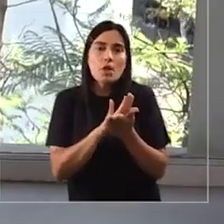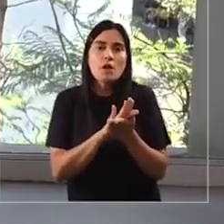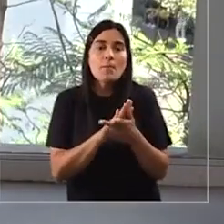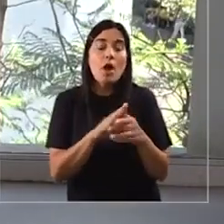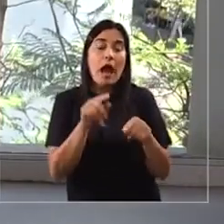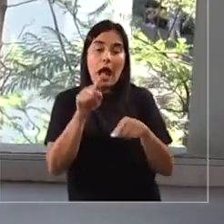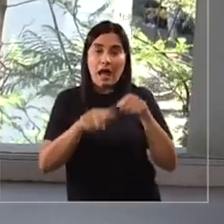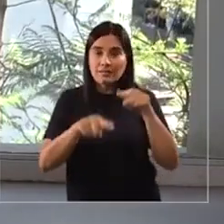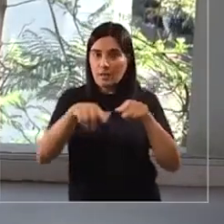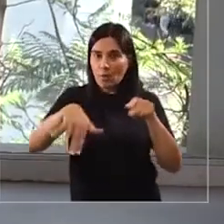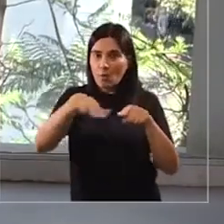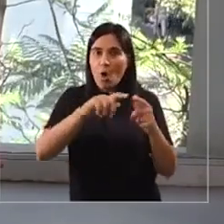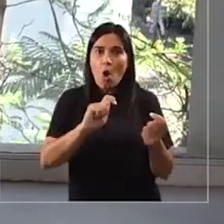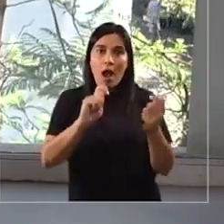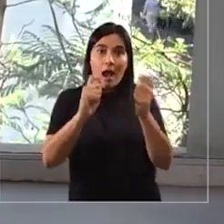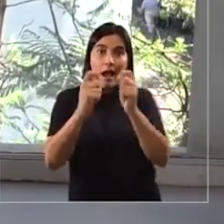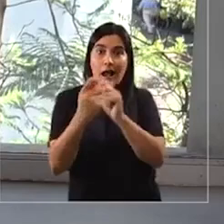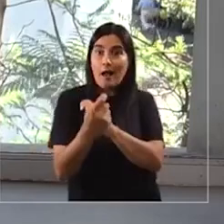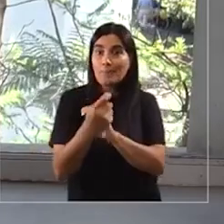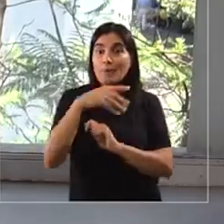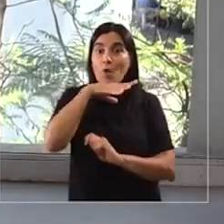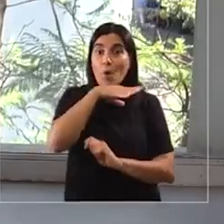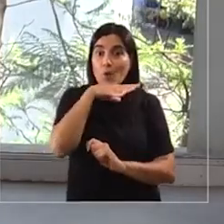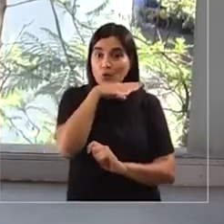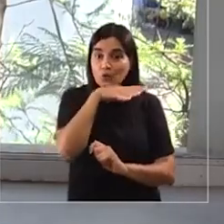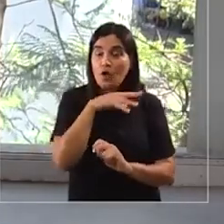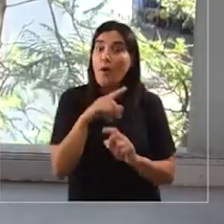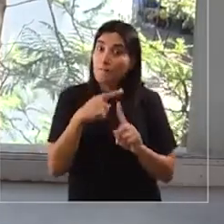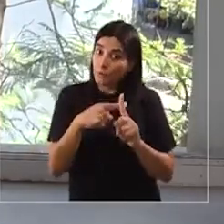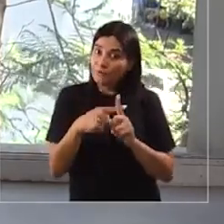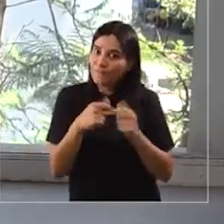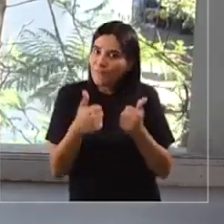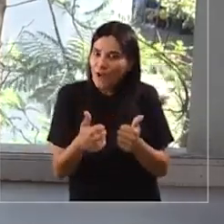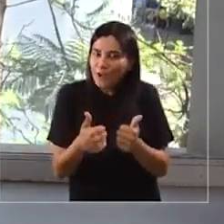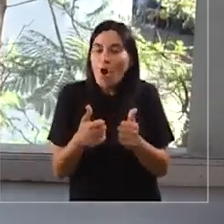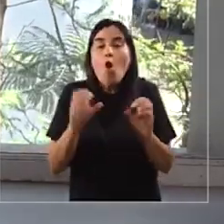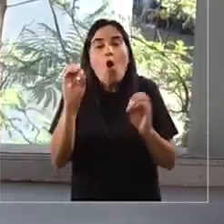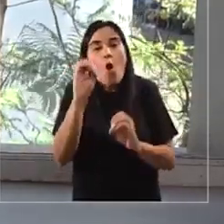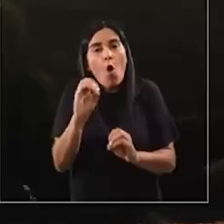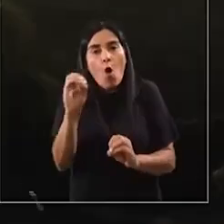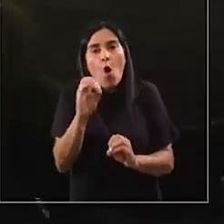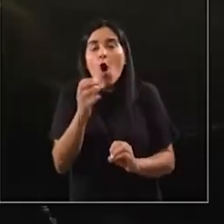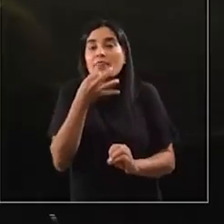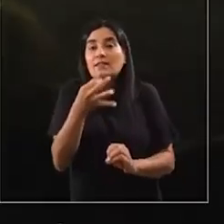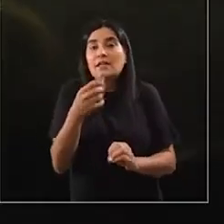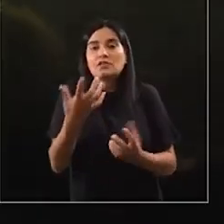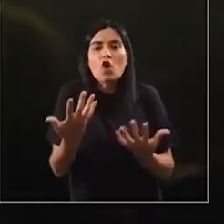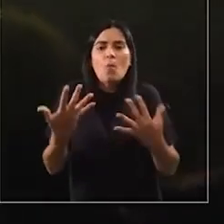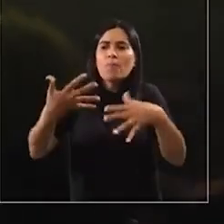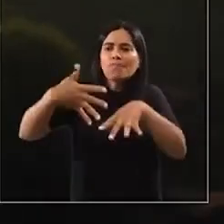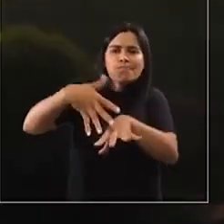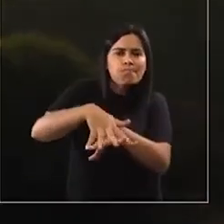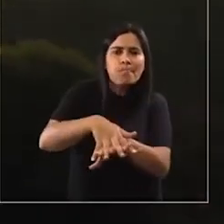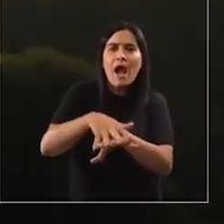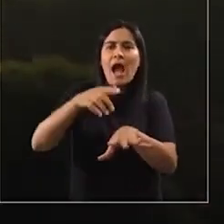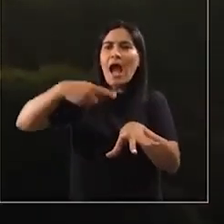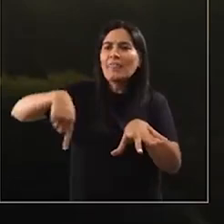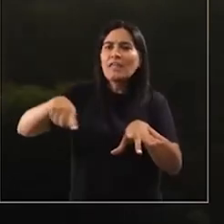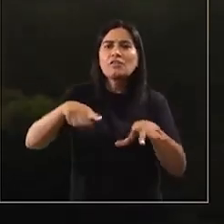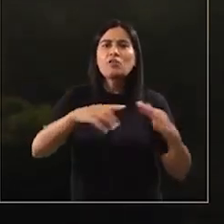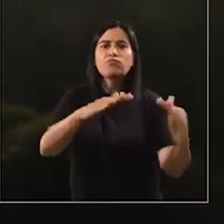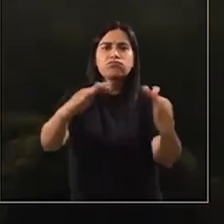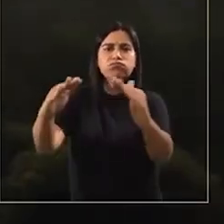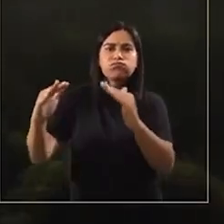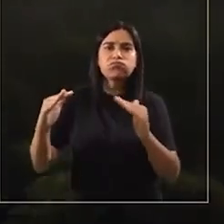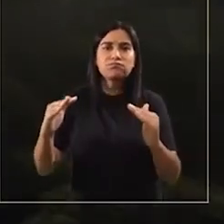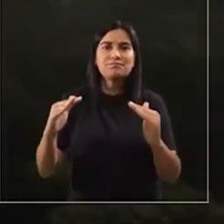o bien en un cambio de uso de suelo que sería ya lo más, yo creo, más positivo, o a compatibilizar estos usos dentro de las